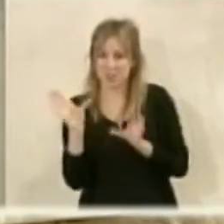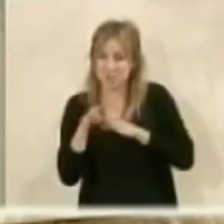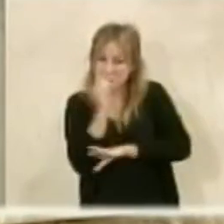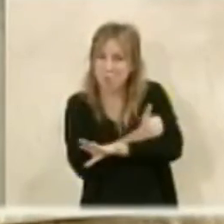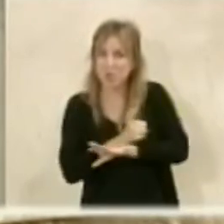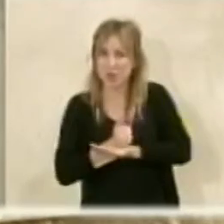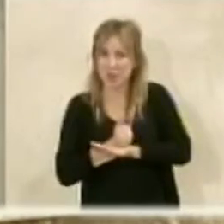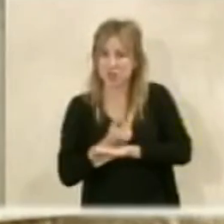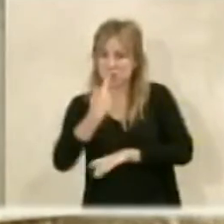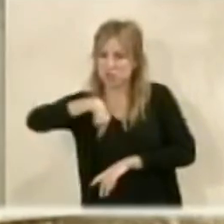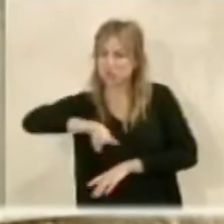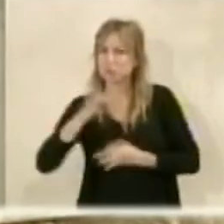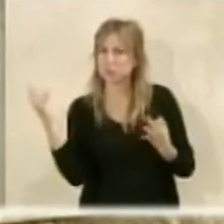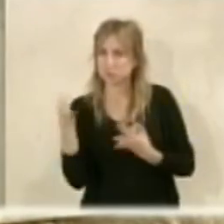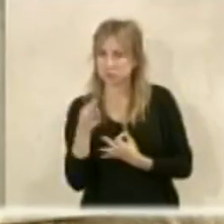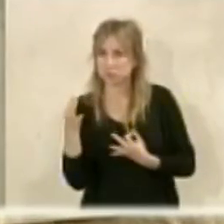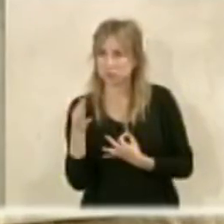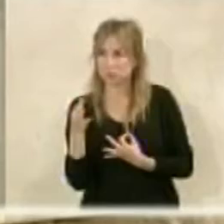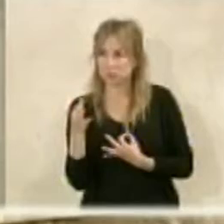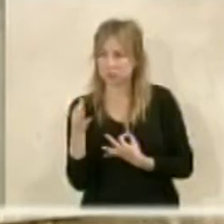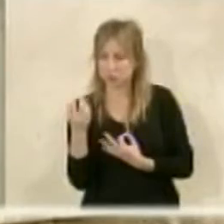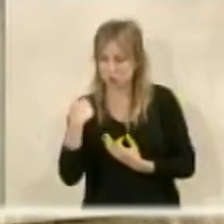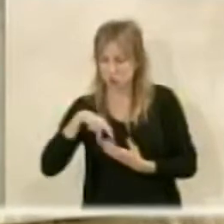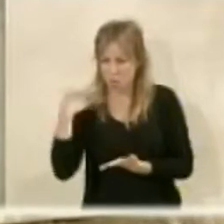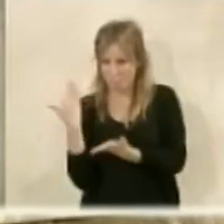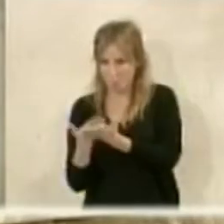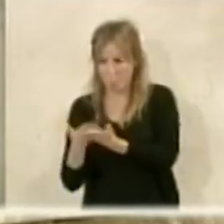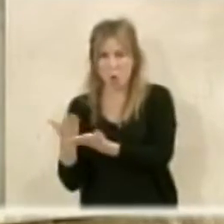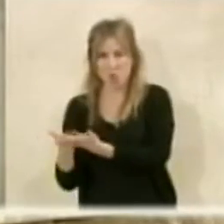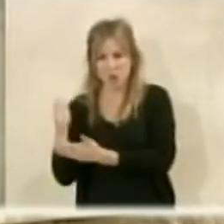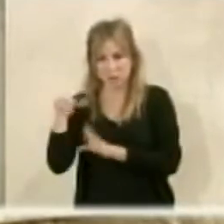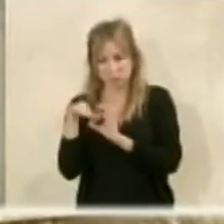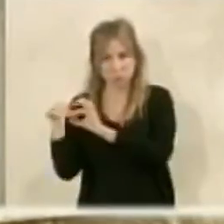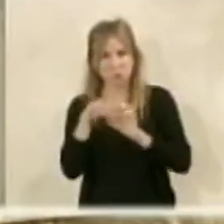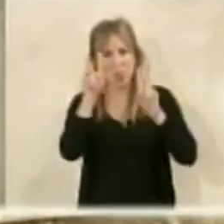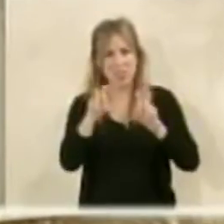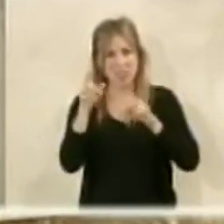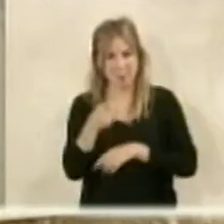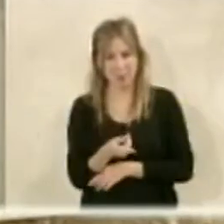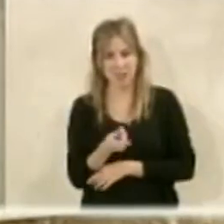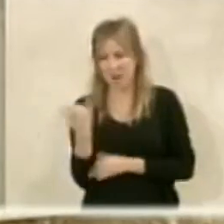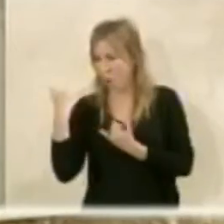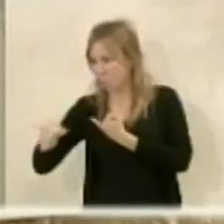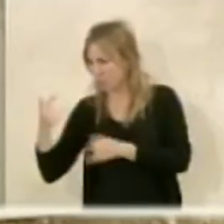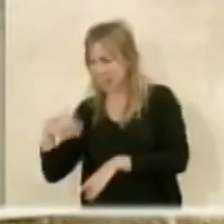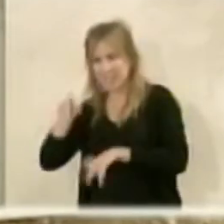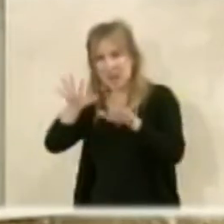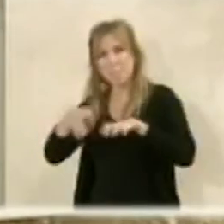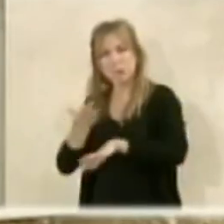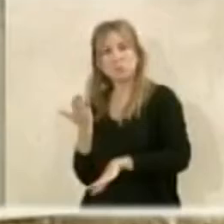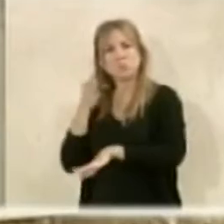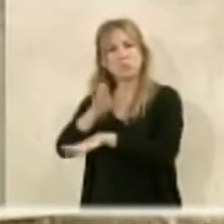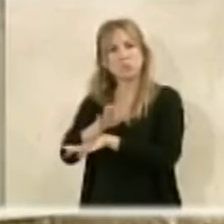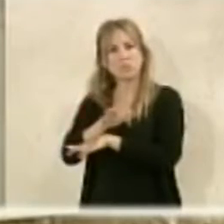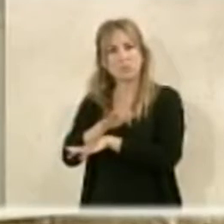ciudadanos creamos y vamos y hemos hecho varias mociones en este aspecto y la última que trajimos a pleno para poder